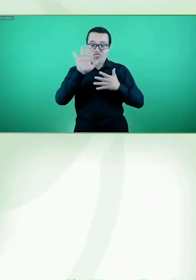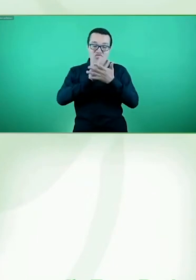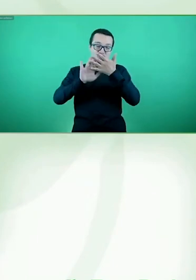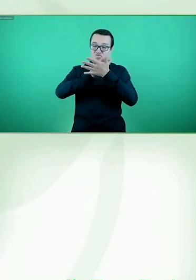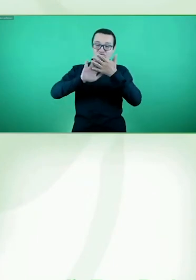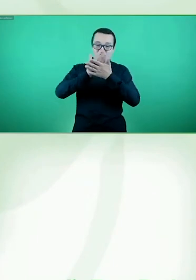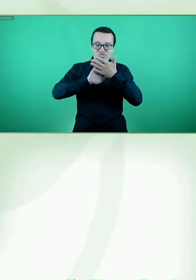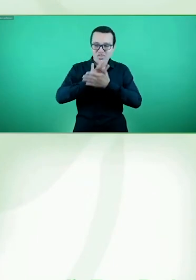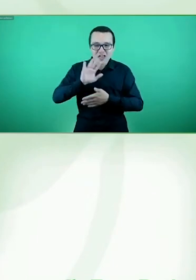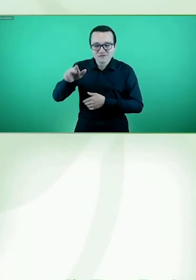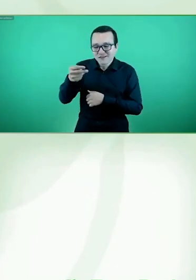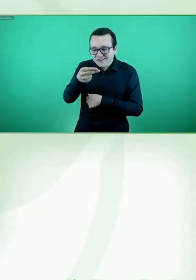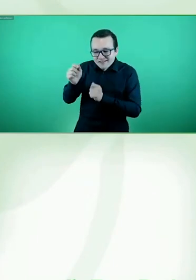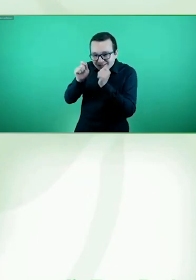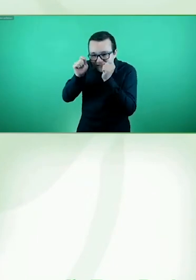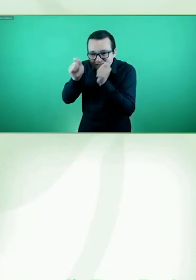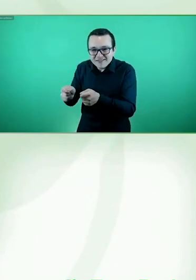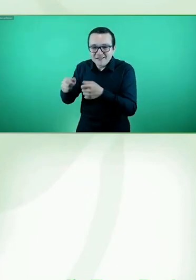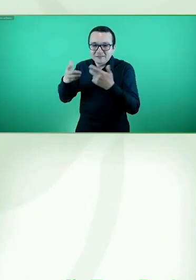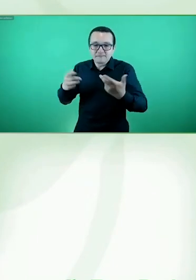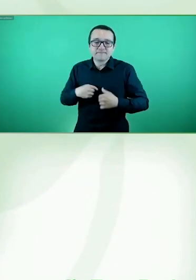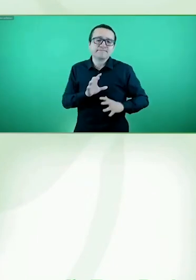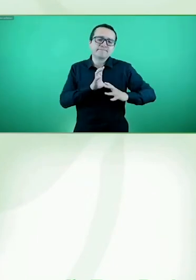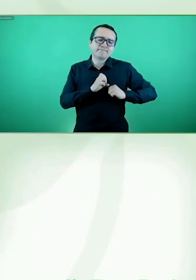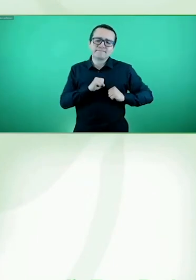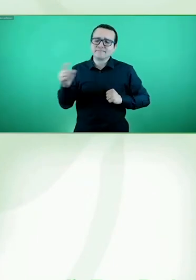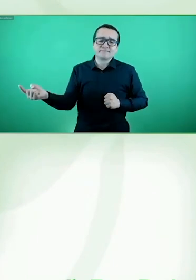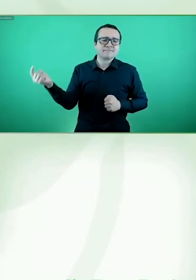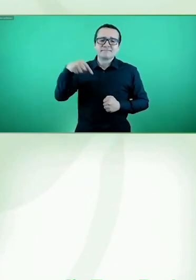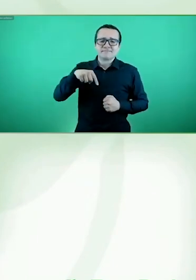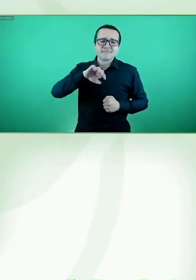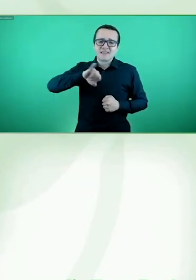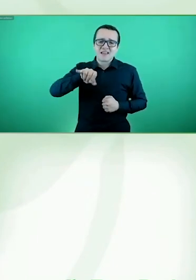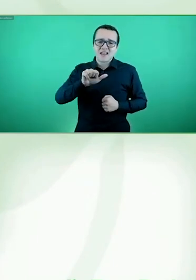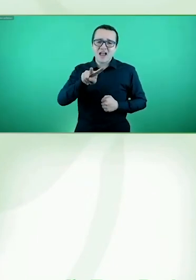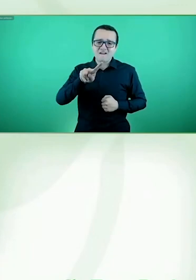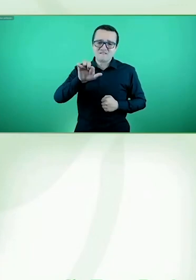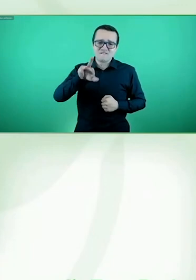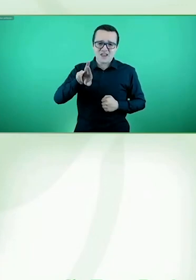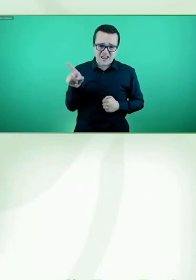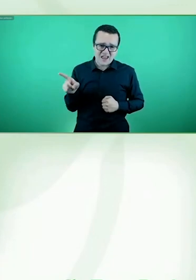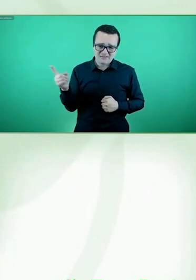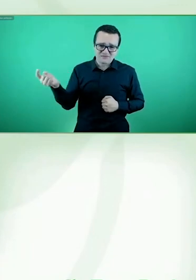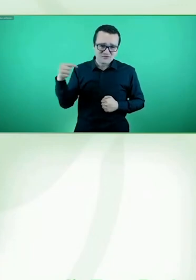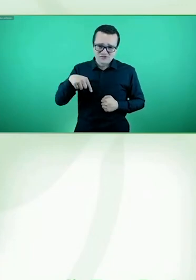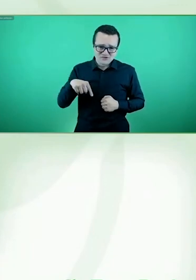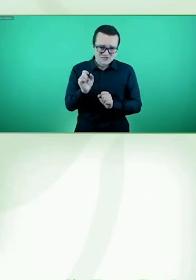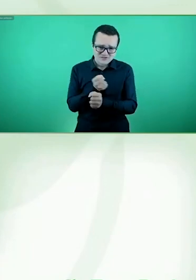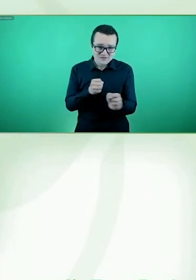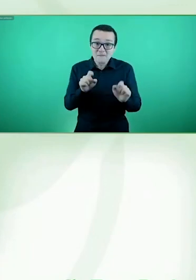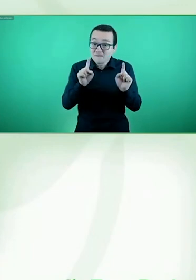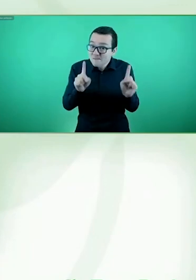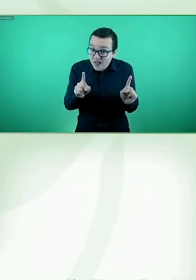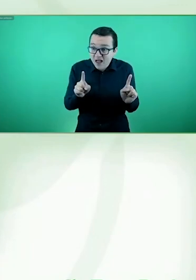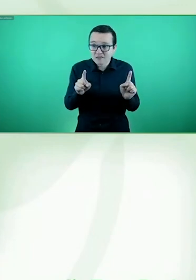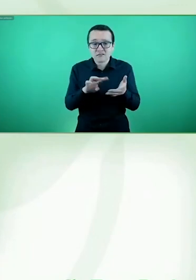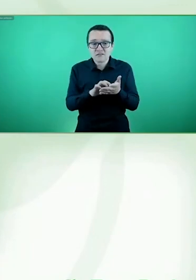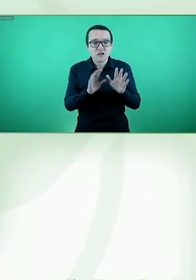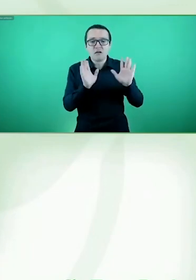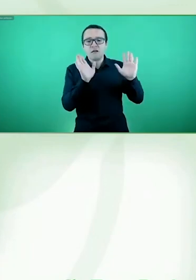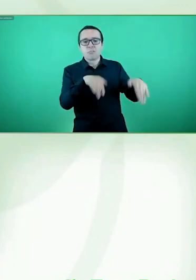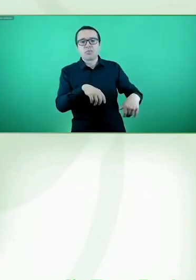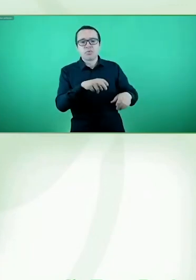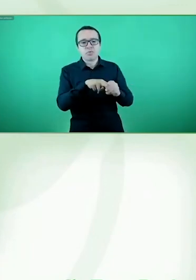Y desafortunadamente Javier no pudo estar con nosotros acá el día de hoy, pero tampoco quiso quedarse fuera de este evento, de esta